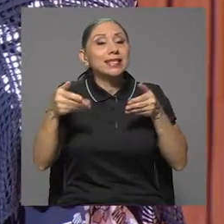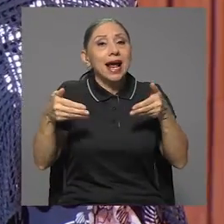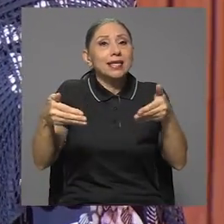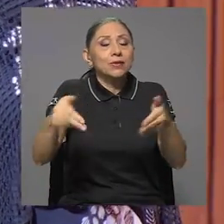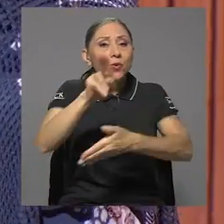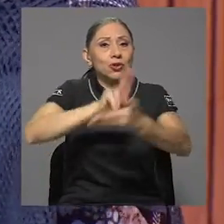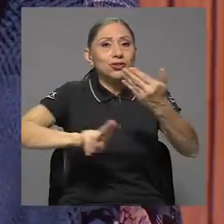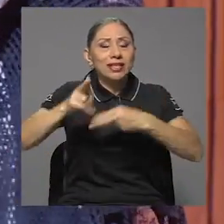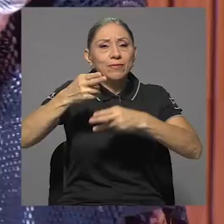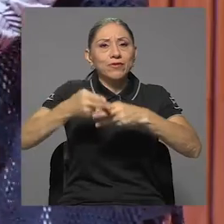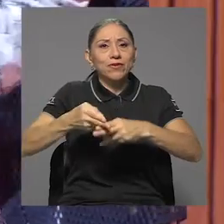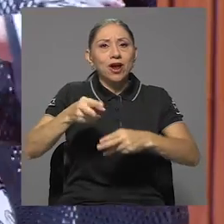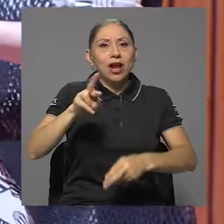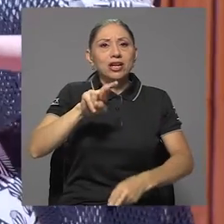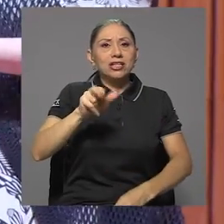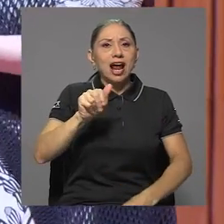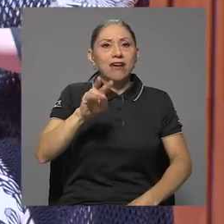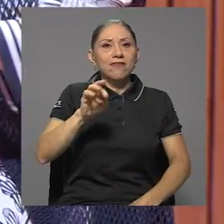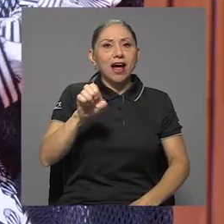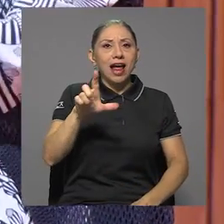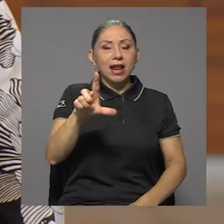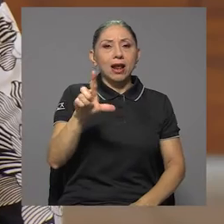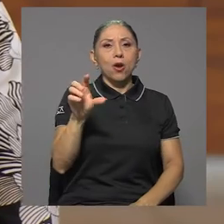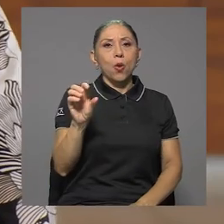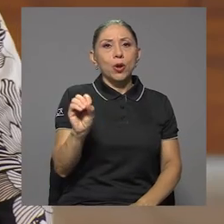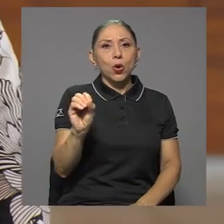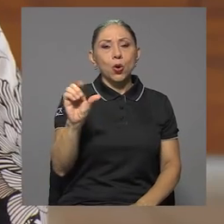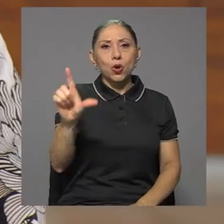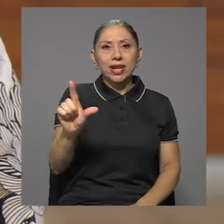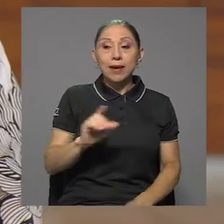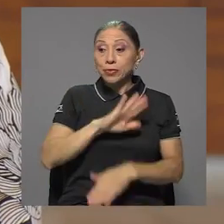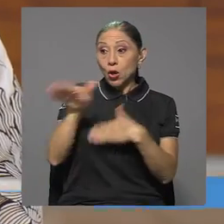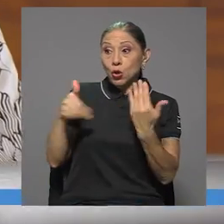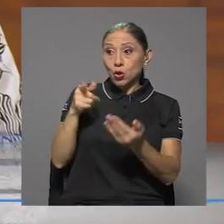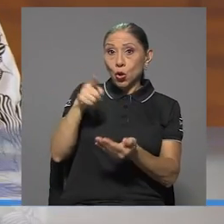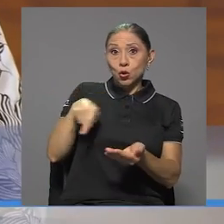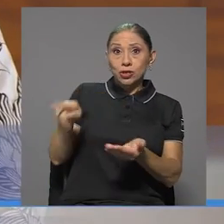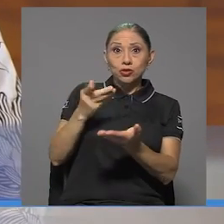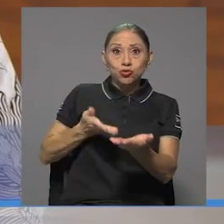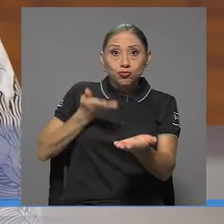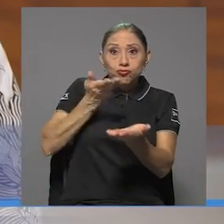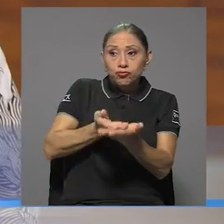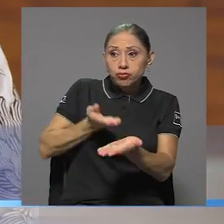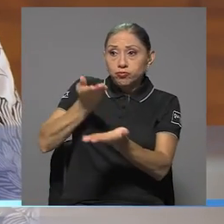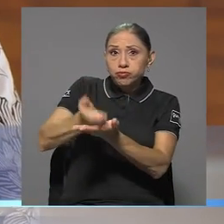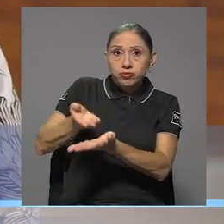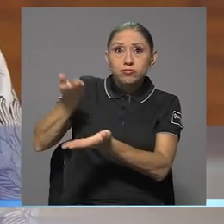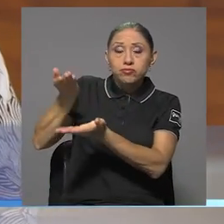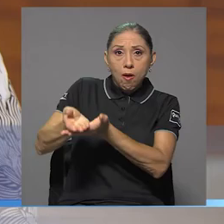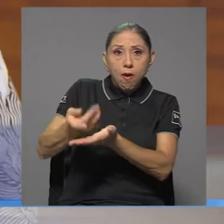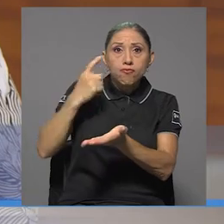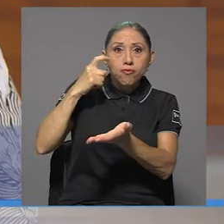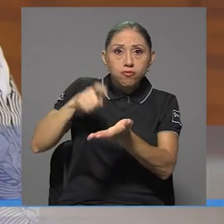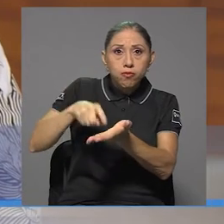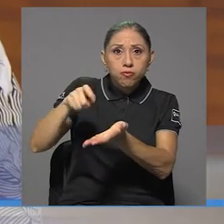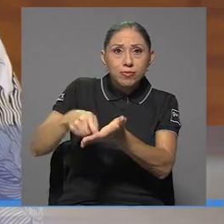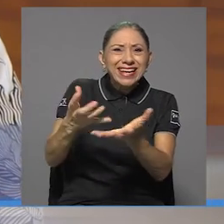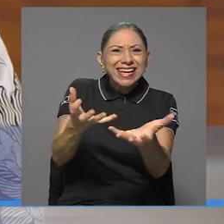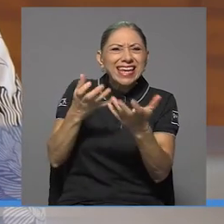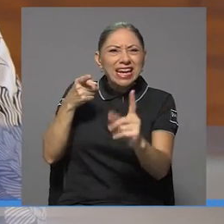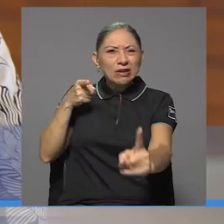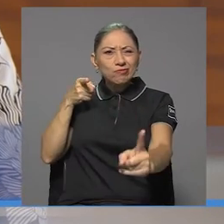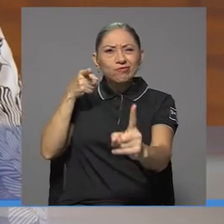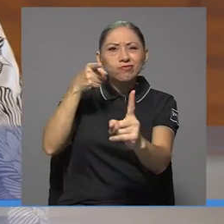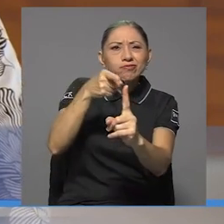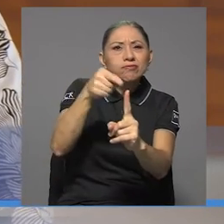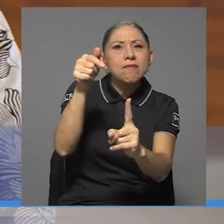Universitario Rafael Obregón Loría. Todas estas postulaciones precisamente lo que persiguen es eso, que